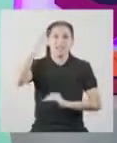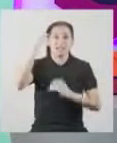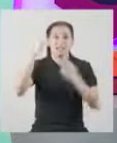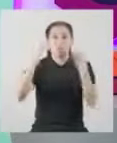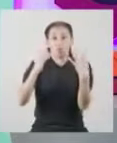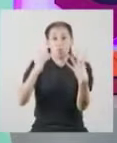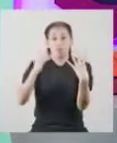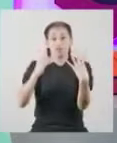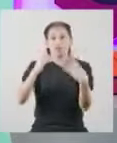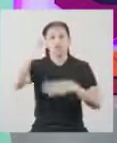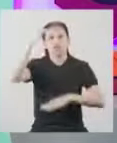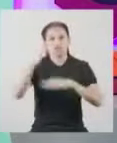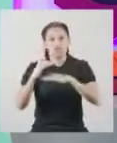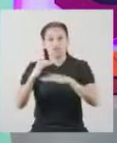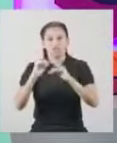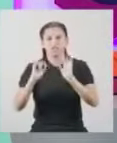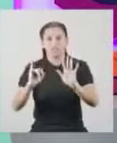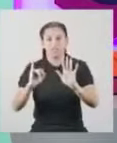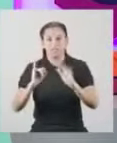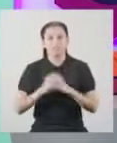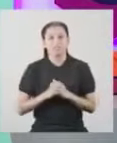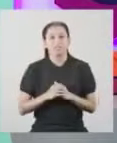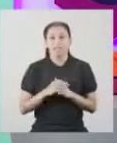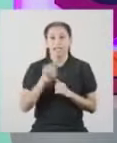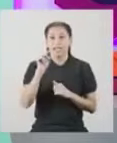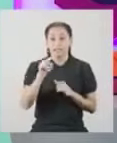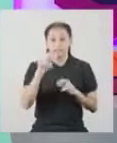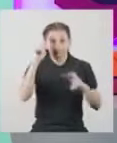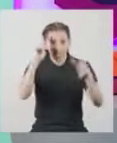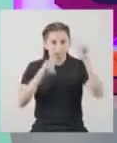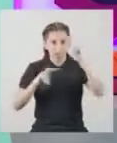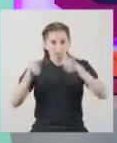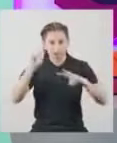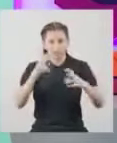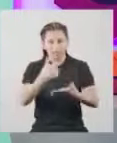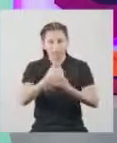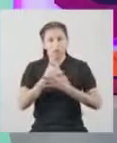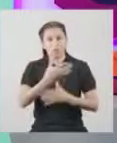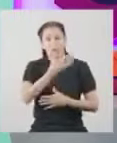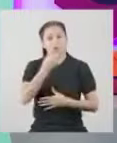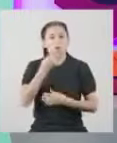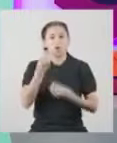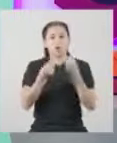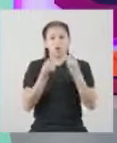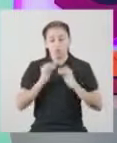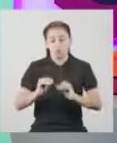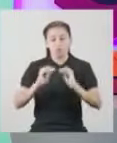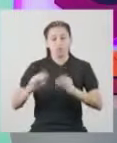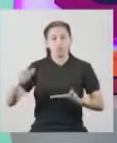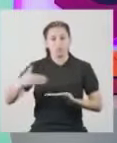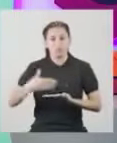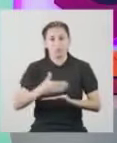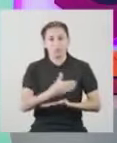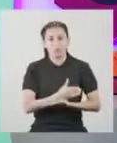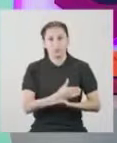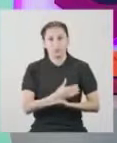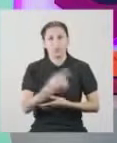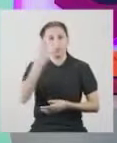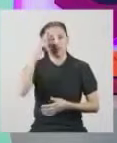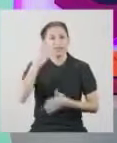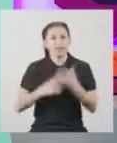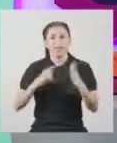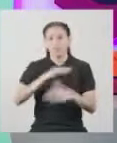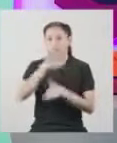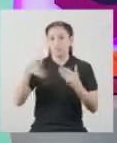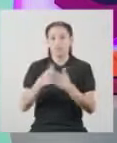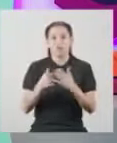grande el cuarto y extra pequeño el sexto. Este análisis nos ayudará a mejorar el manejo en el cultivo o crianza de las